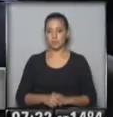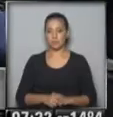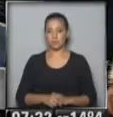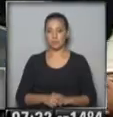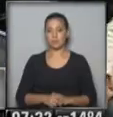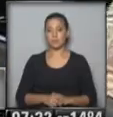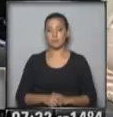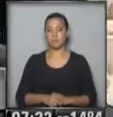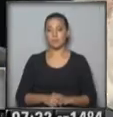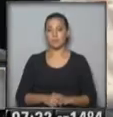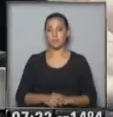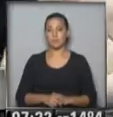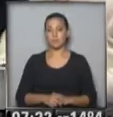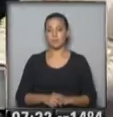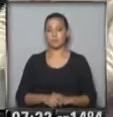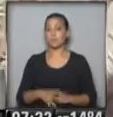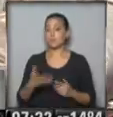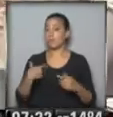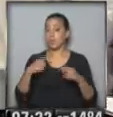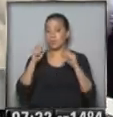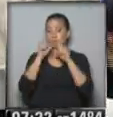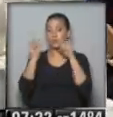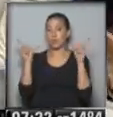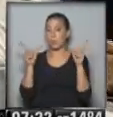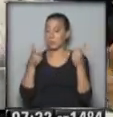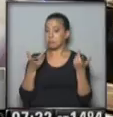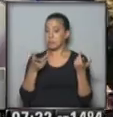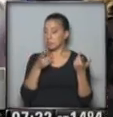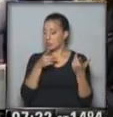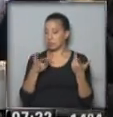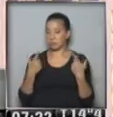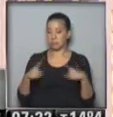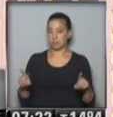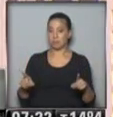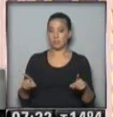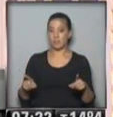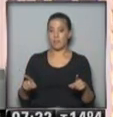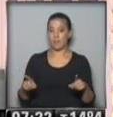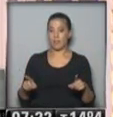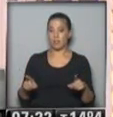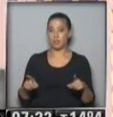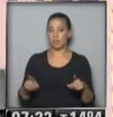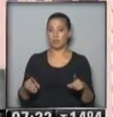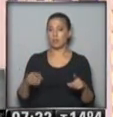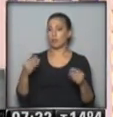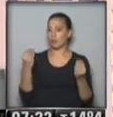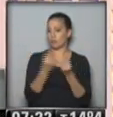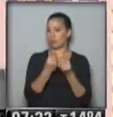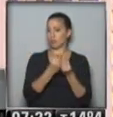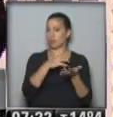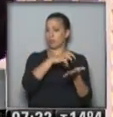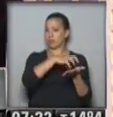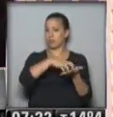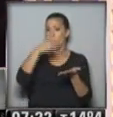sorprendente, con tanto camarista suelto,